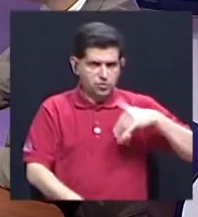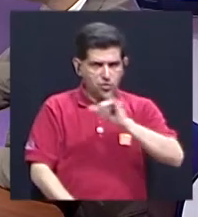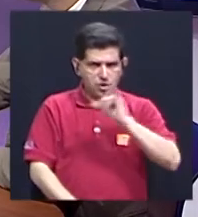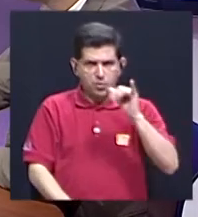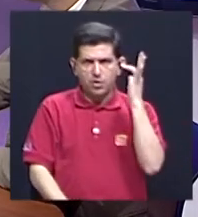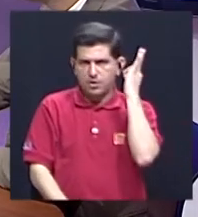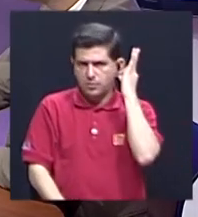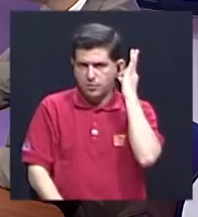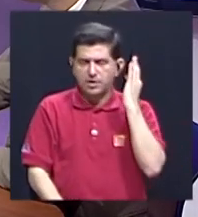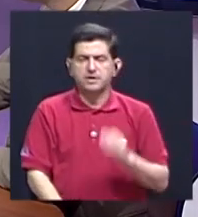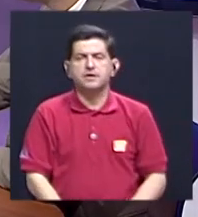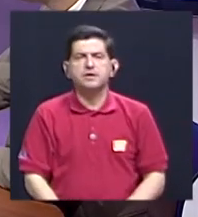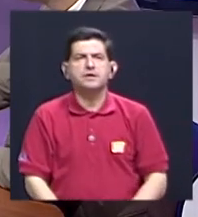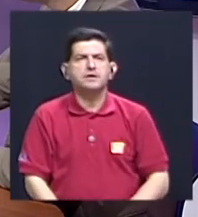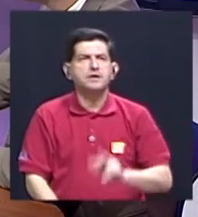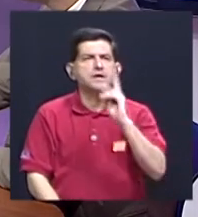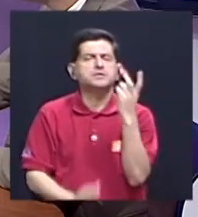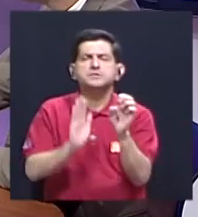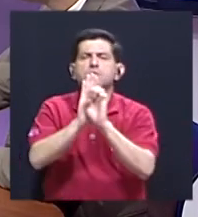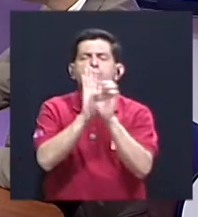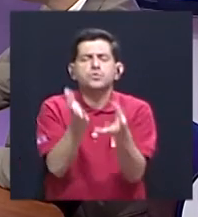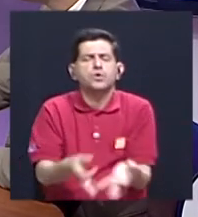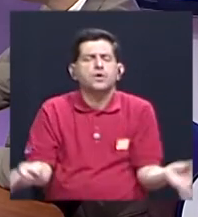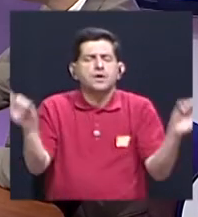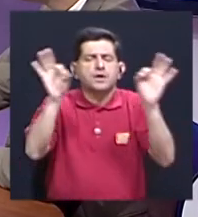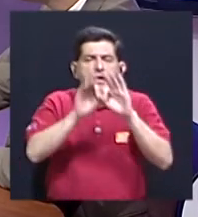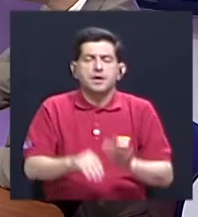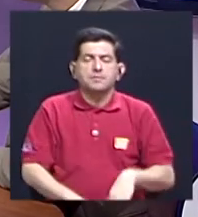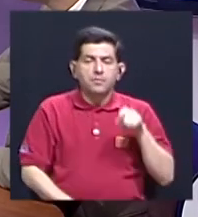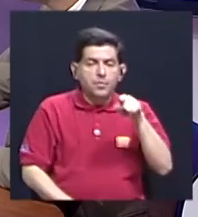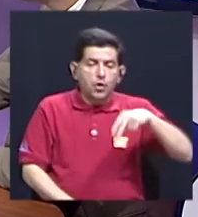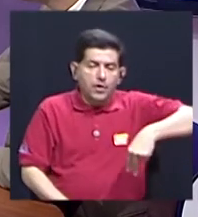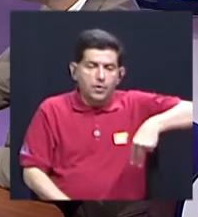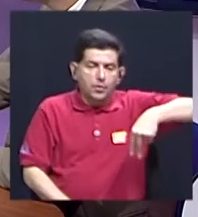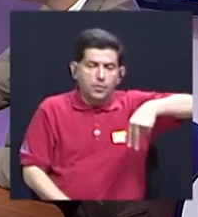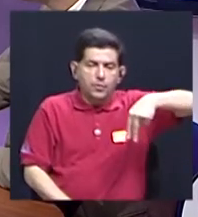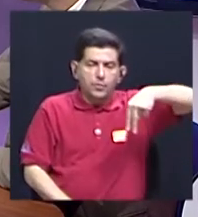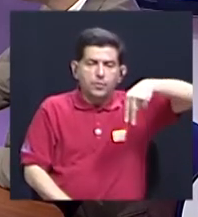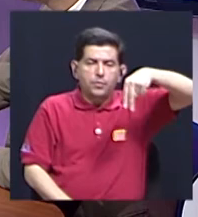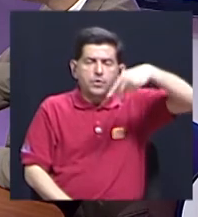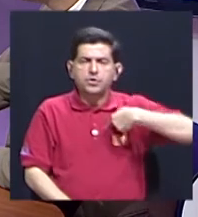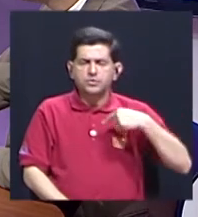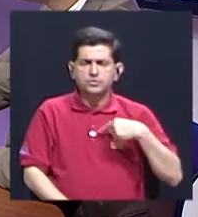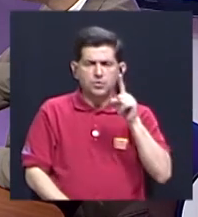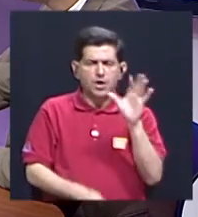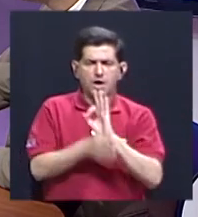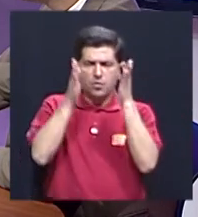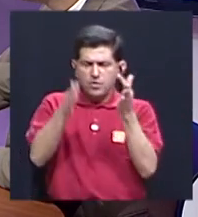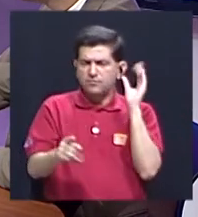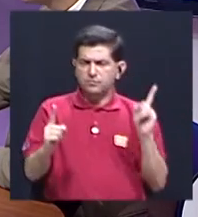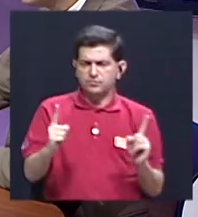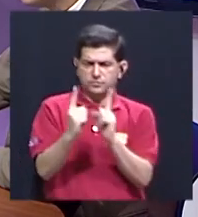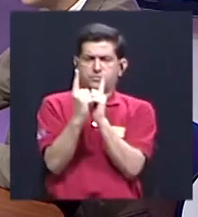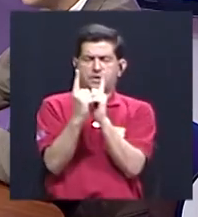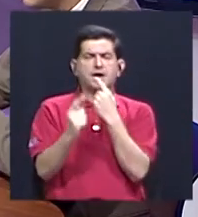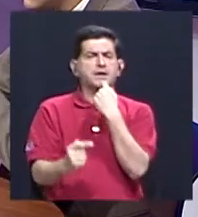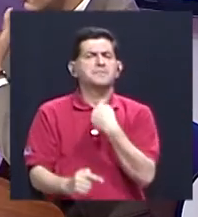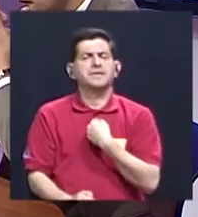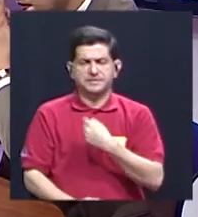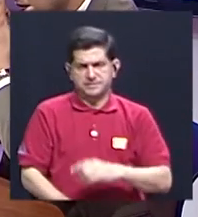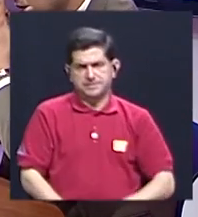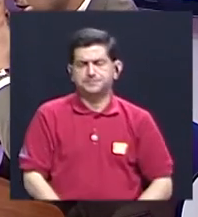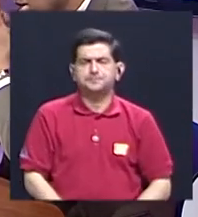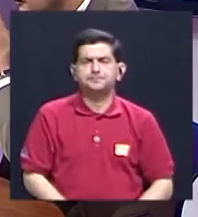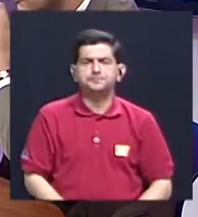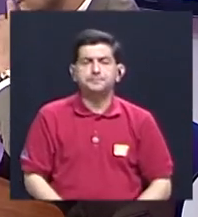el caso de las mujeres. Un segundo ejemplo muy elocuente, en el ascensor encuentro una funcionaria que me empieza a contar